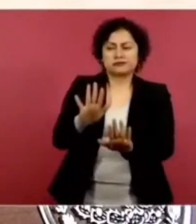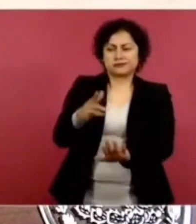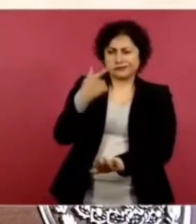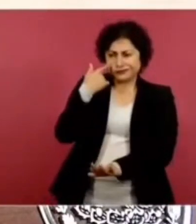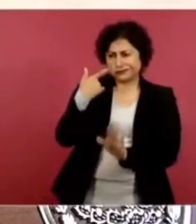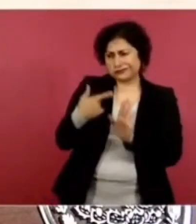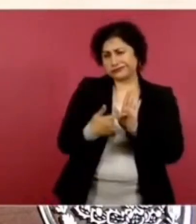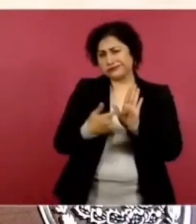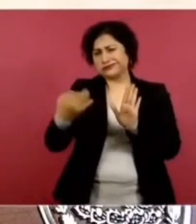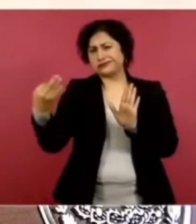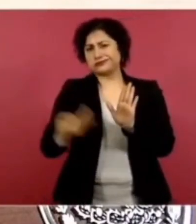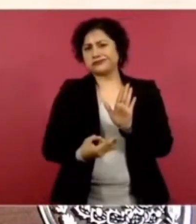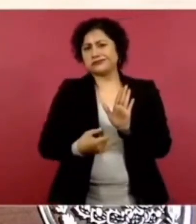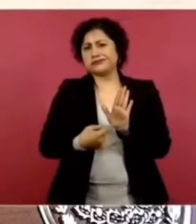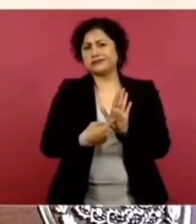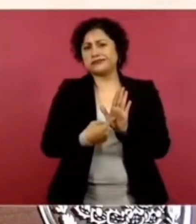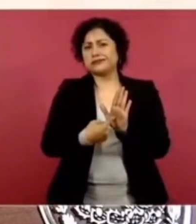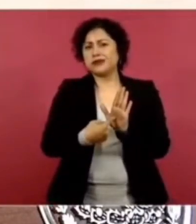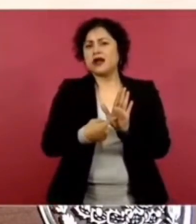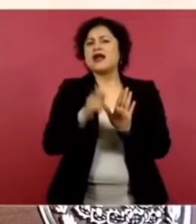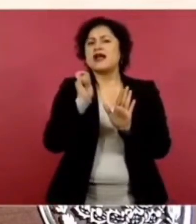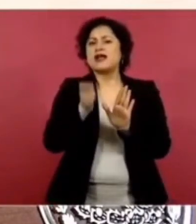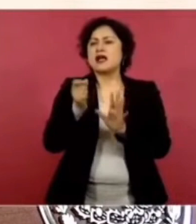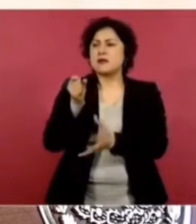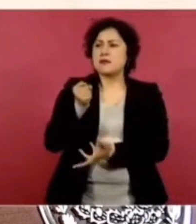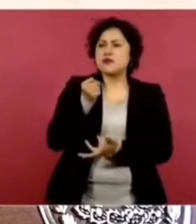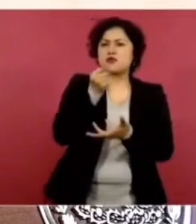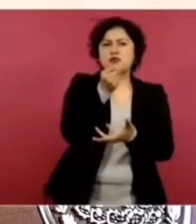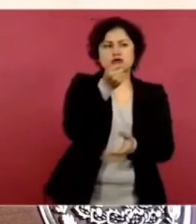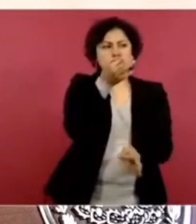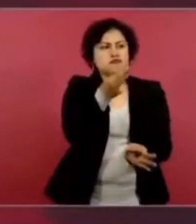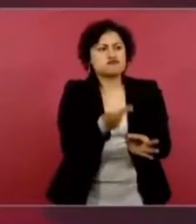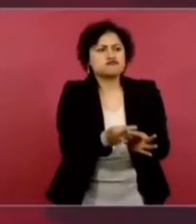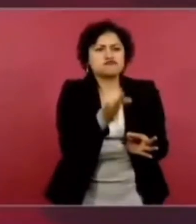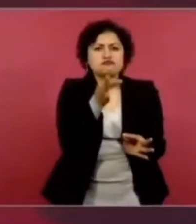honradez, alcanza, rinde.